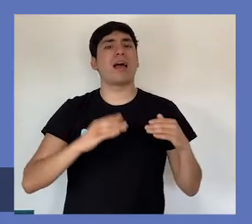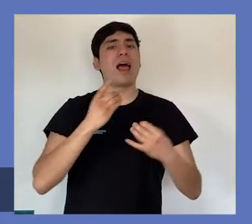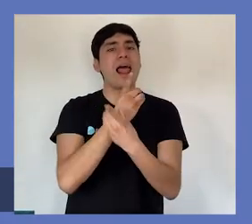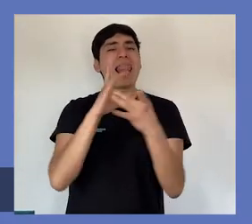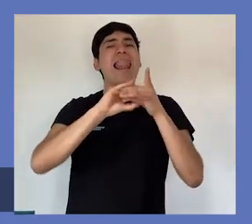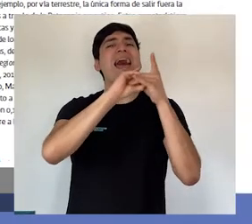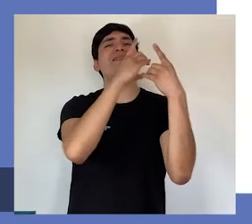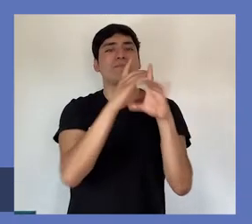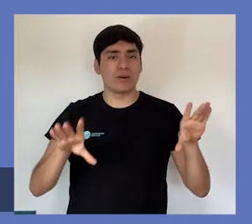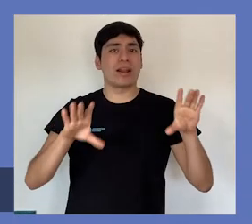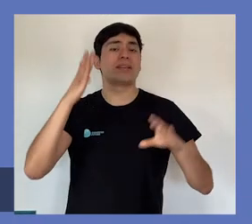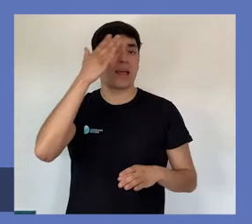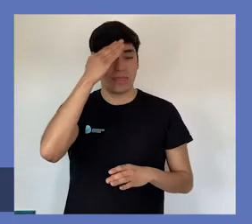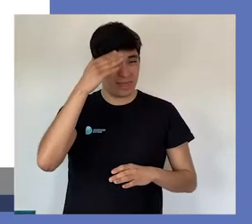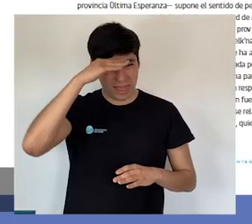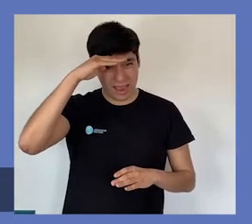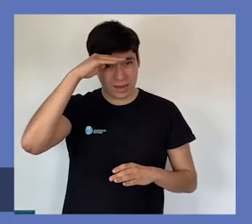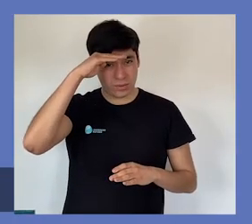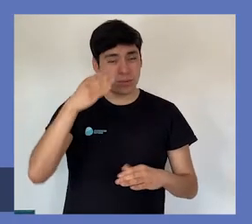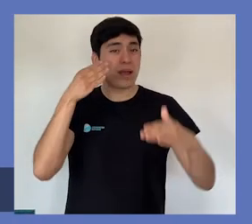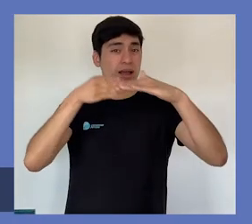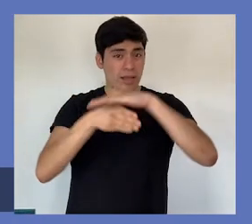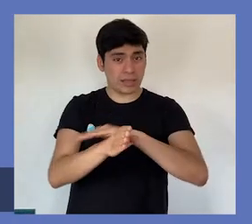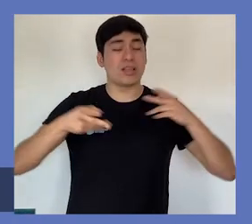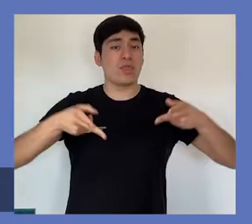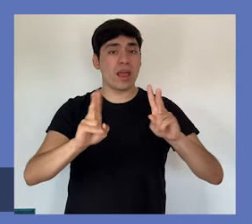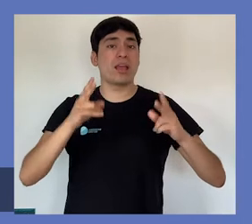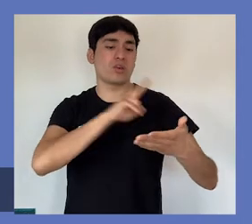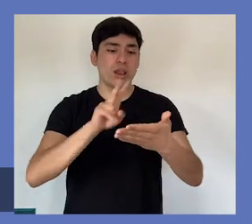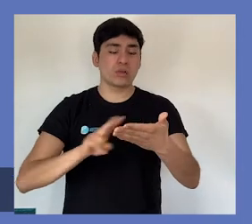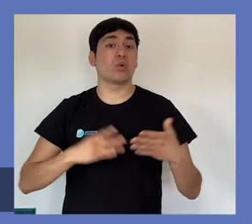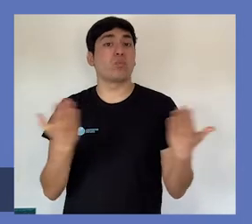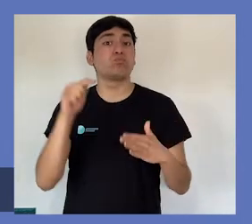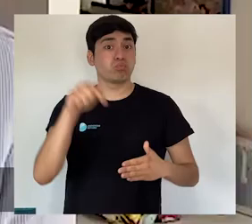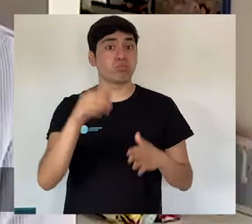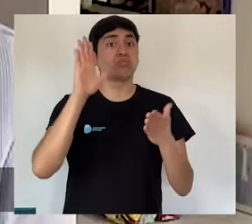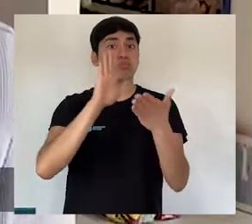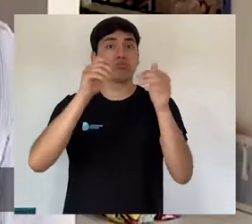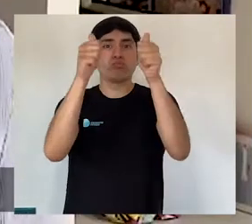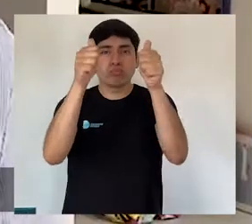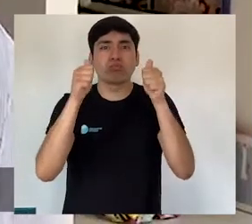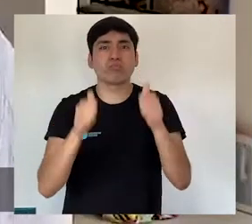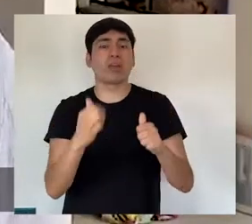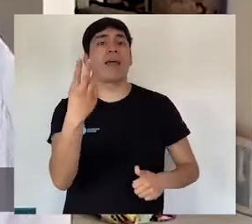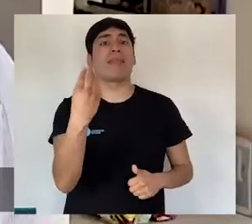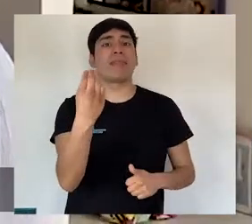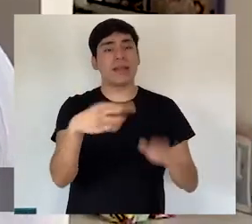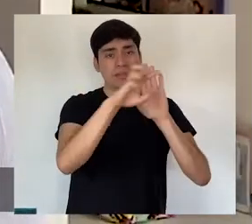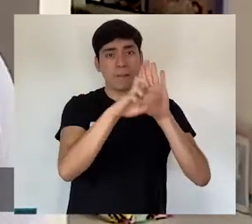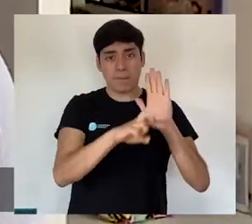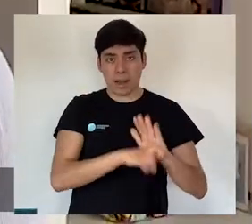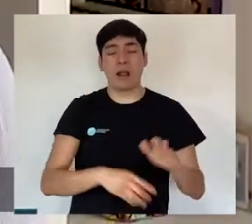del conocimiento y en la consolidación del derecho de acceso a la lectura. Con esta publicación ya se contaría con 13 planes